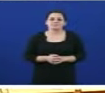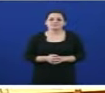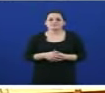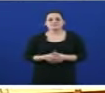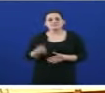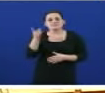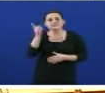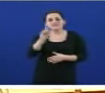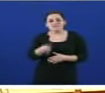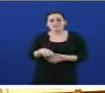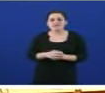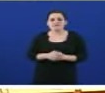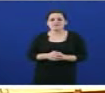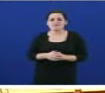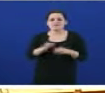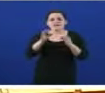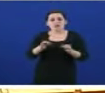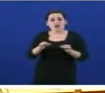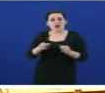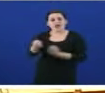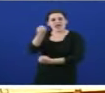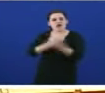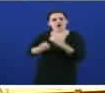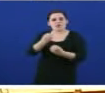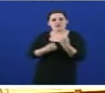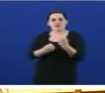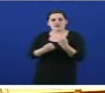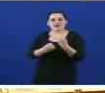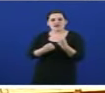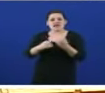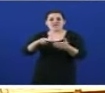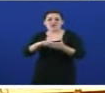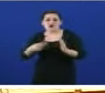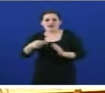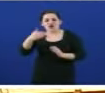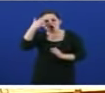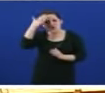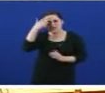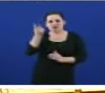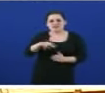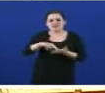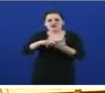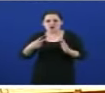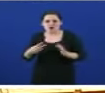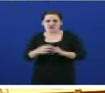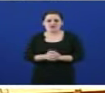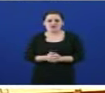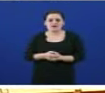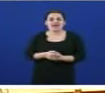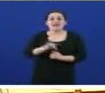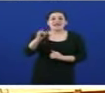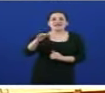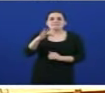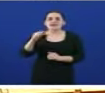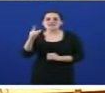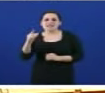O mesmo sucede, señoría, no ámbito da economía do conhecimento, nas tecnologías de información e da comunicación en oí mais de mais